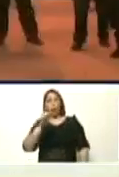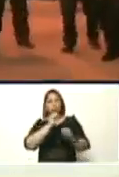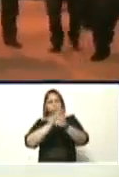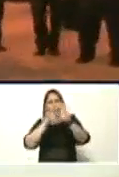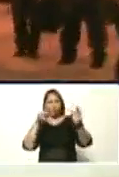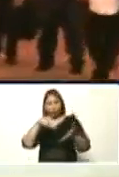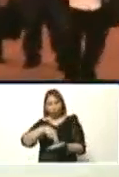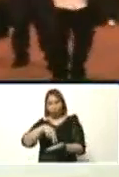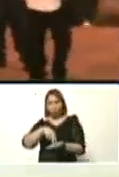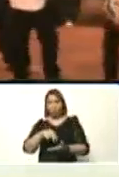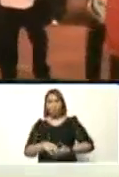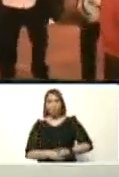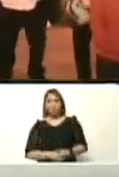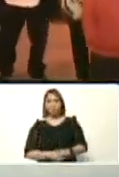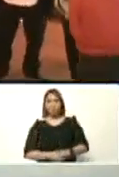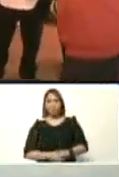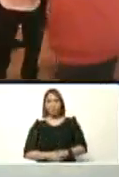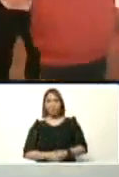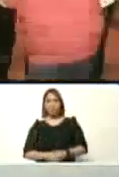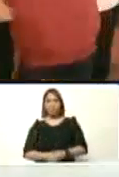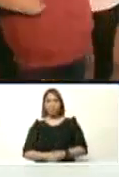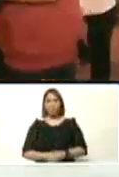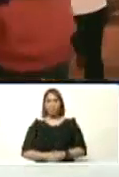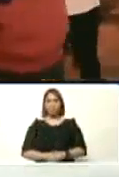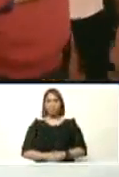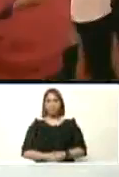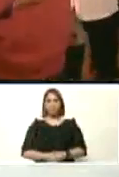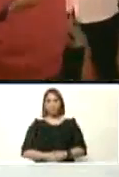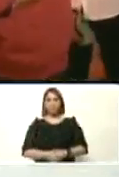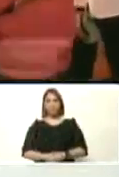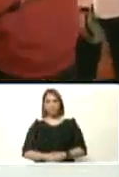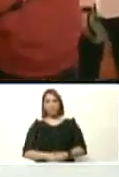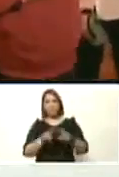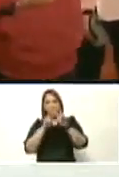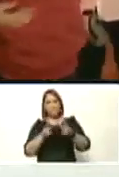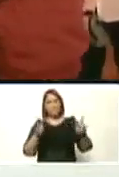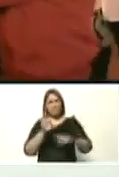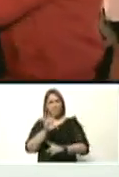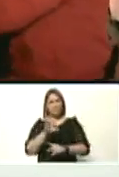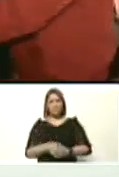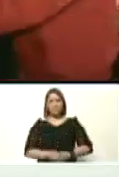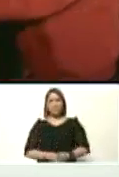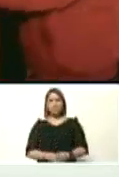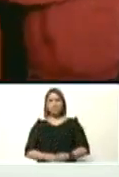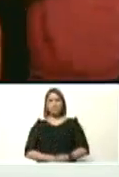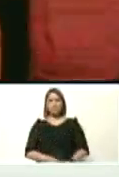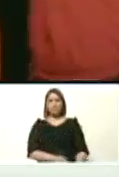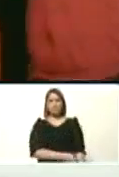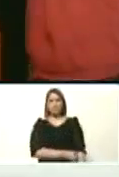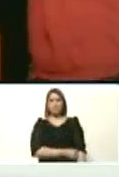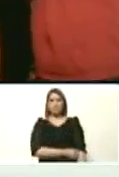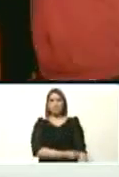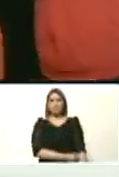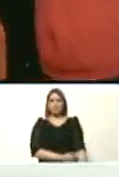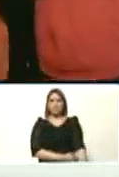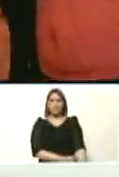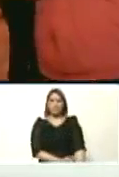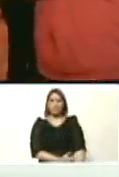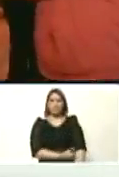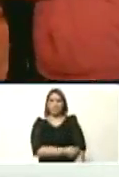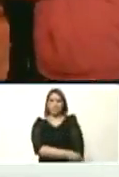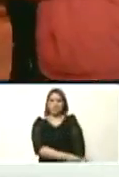Nicaragua, nicaragüita, Nicaragua en paz Nicaragua, allí estuvimos